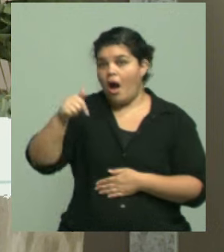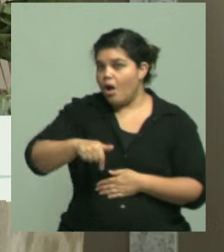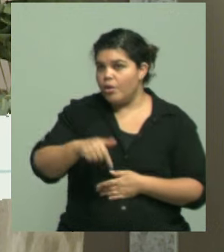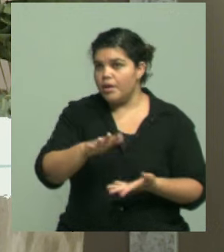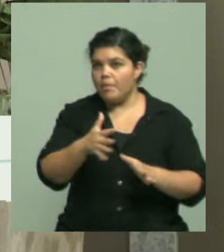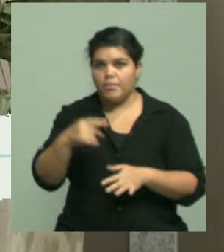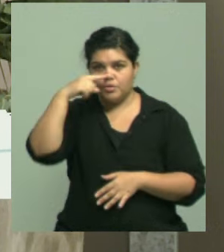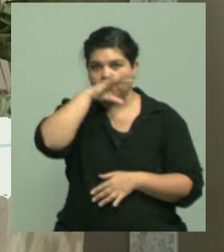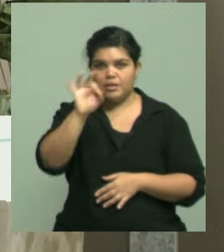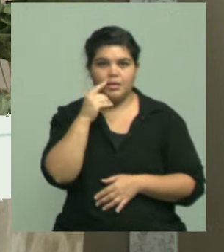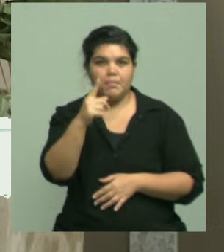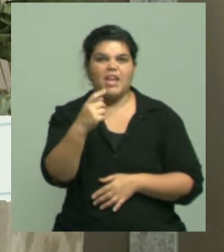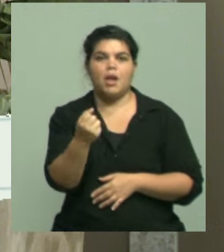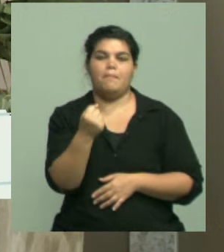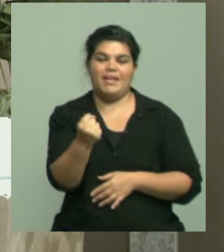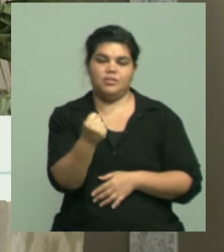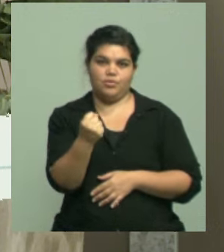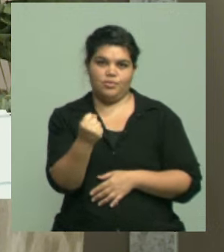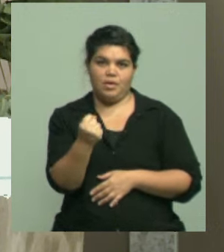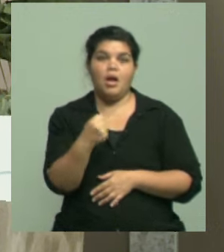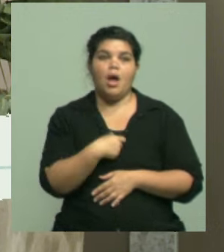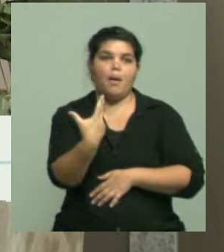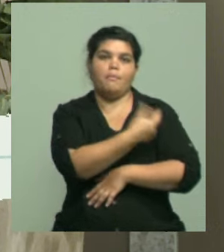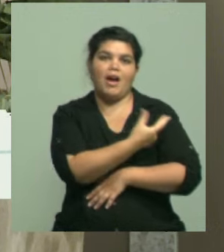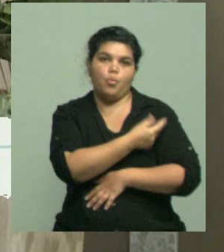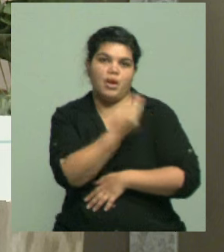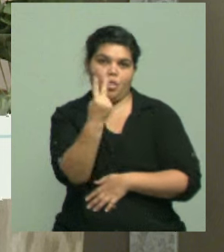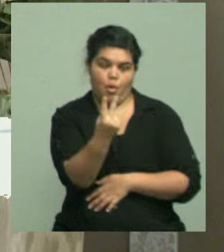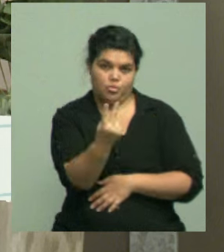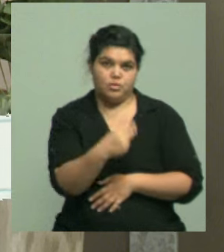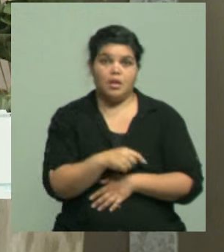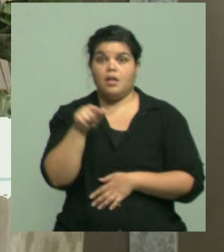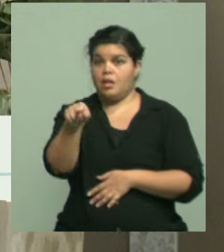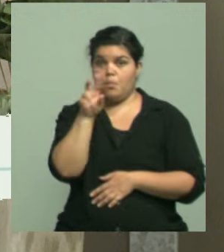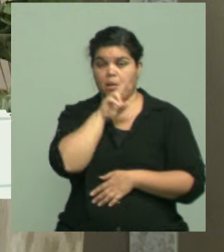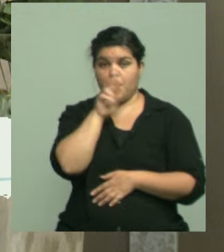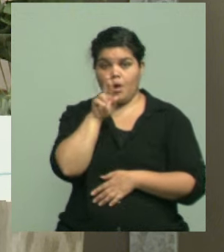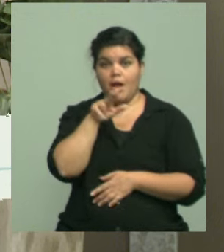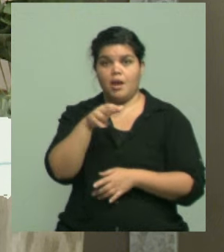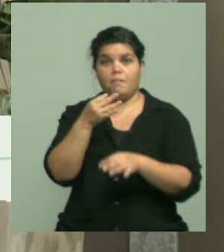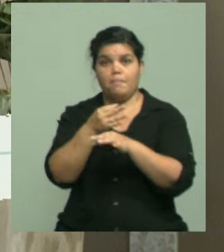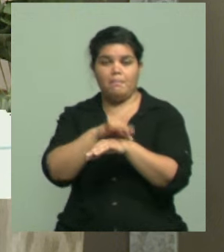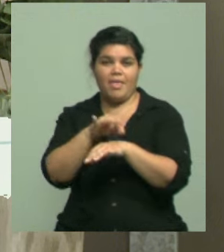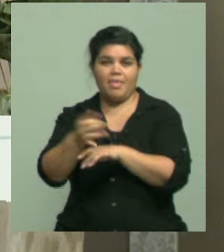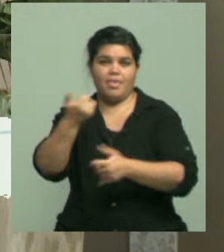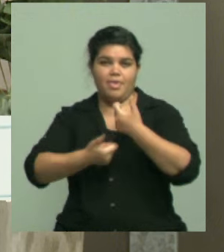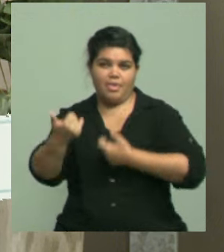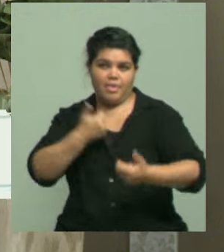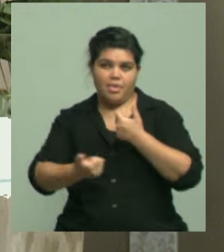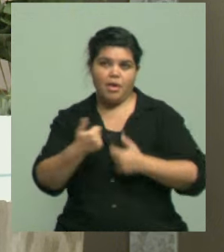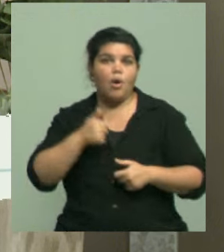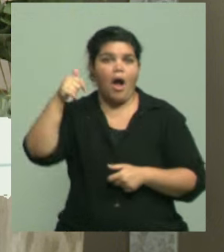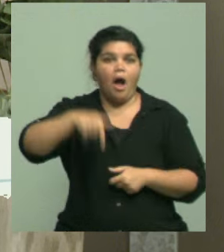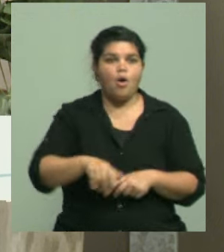costo de 70 mil pesos, son dos aplicaciones, y bueno, lo que decía María Victoria es, básicamente para este brote de dengue no